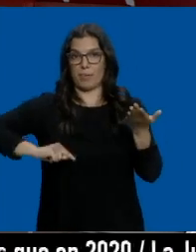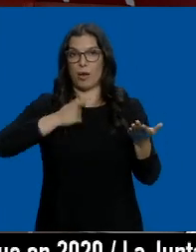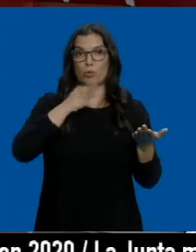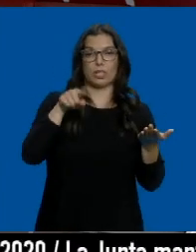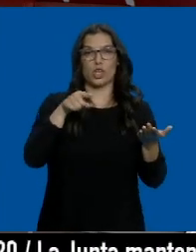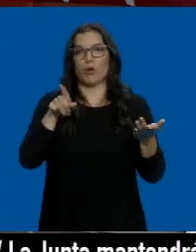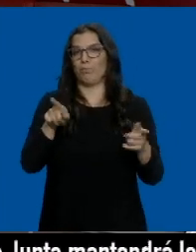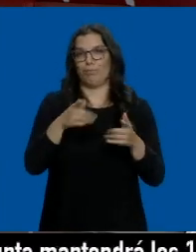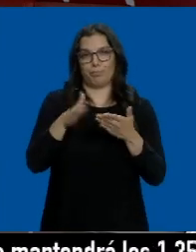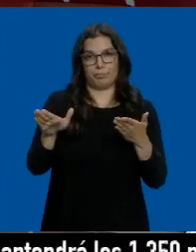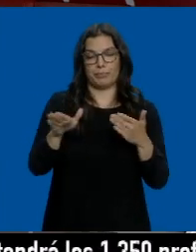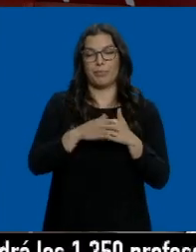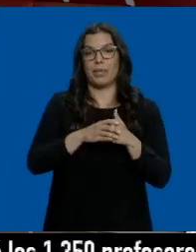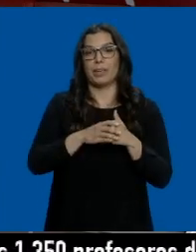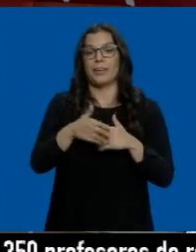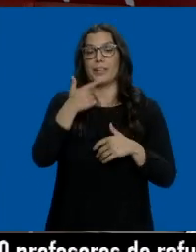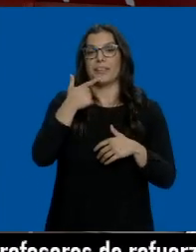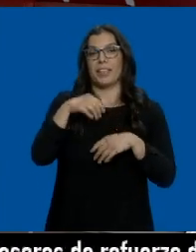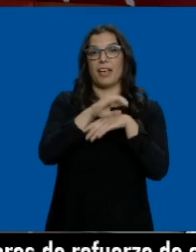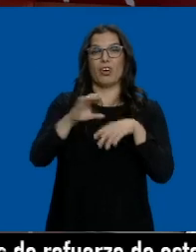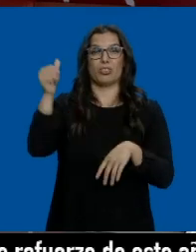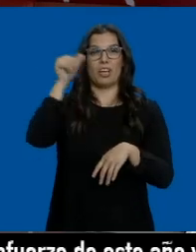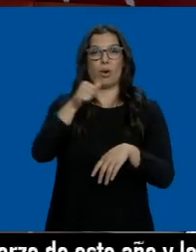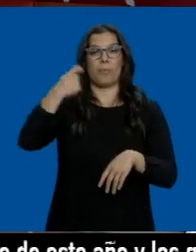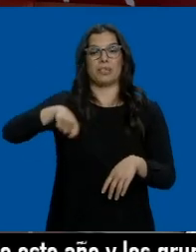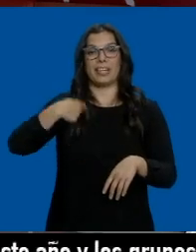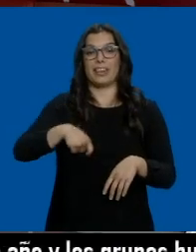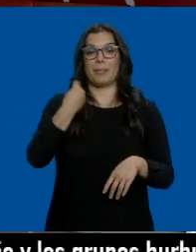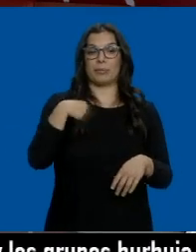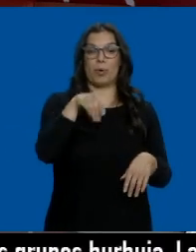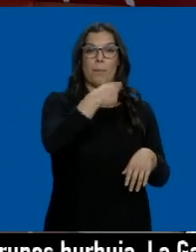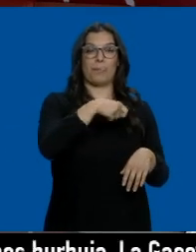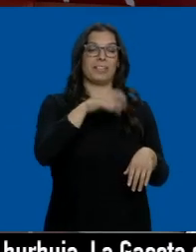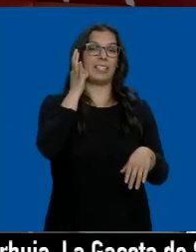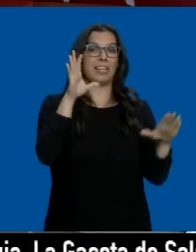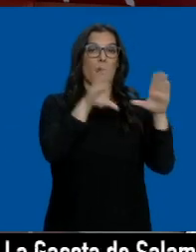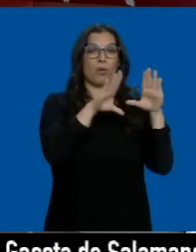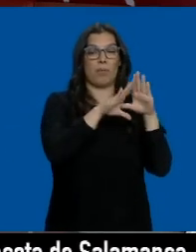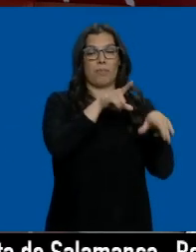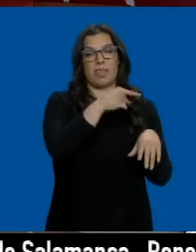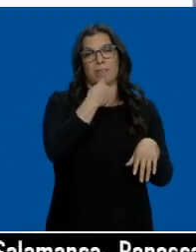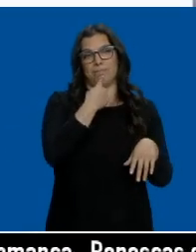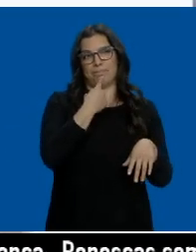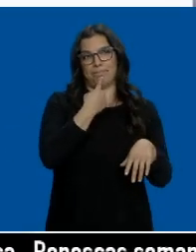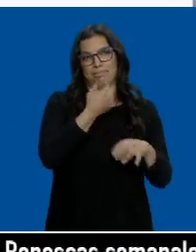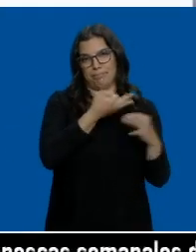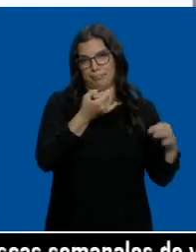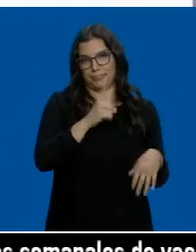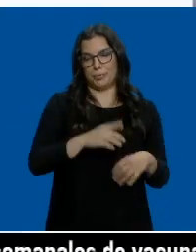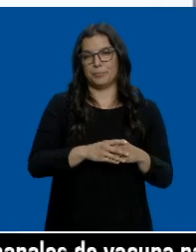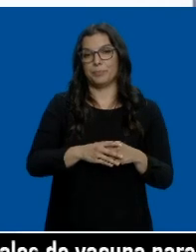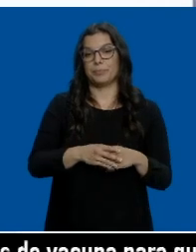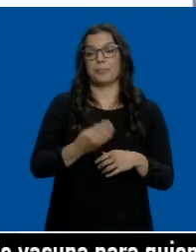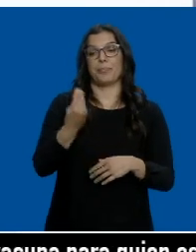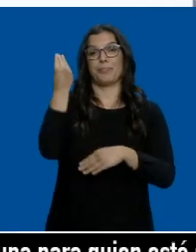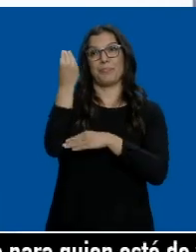Ángel Ibáñez defiende que las palabras de Isabel Díaz Ayuso no han sido muy afortunadas. Creo que la figura